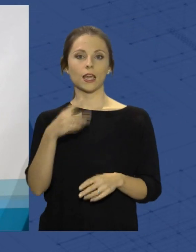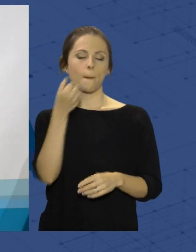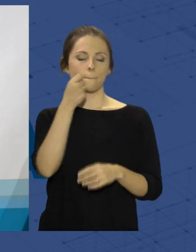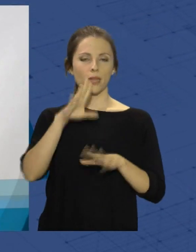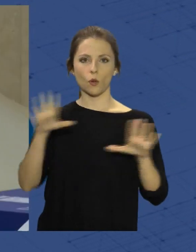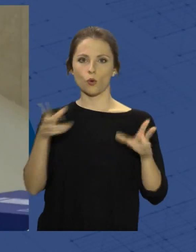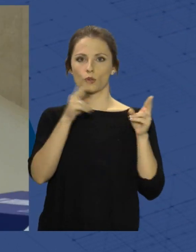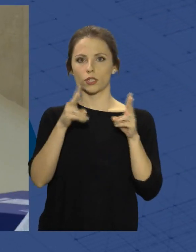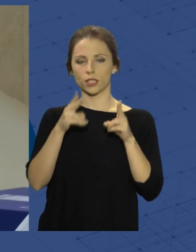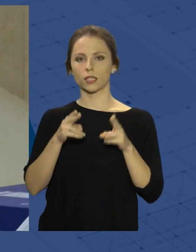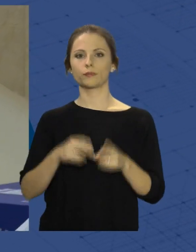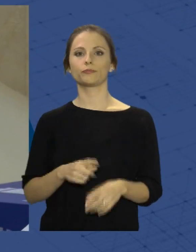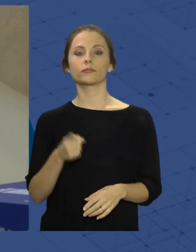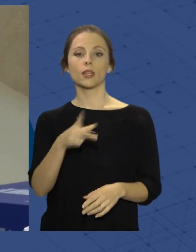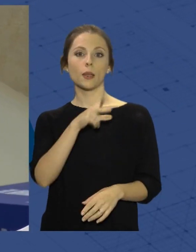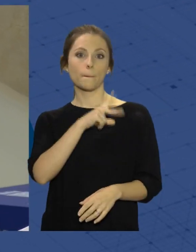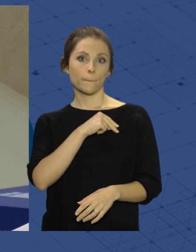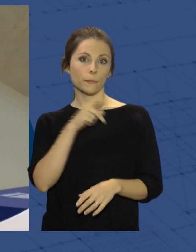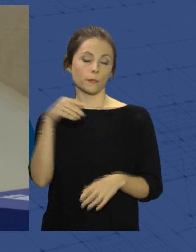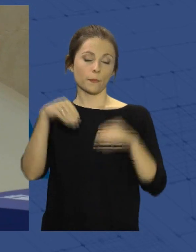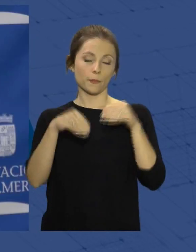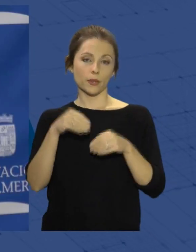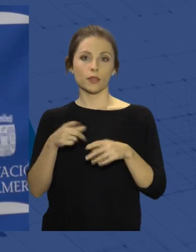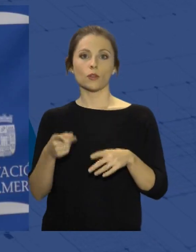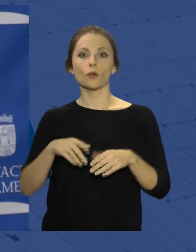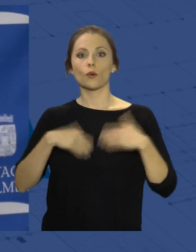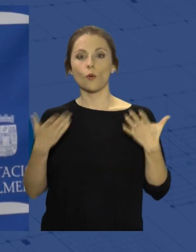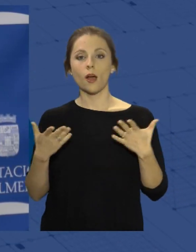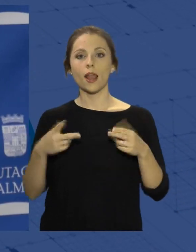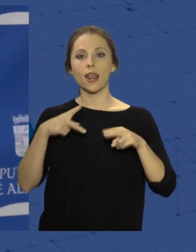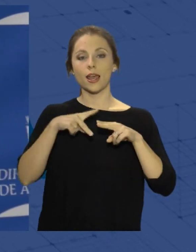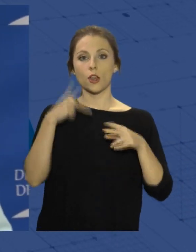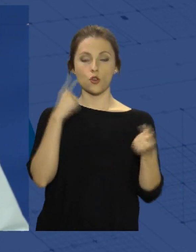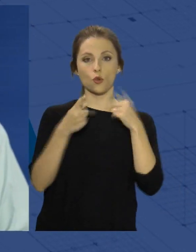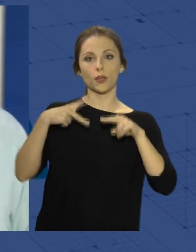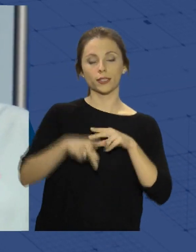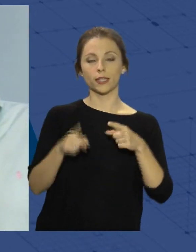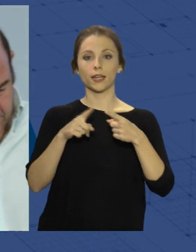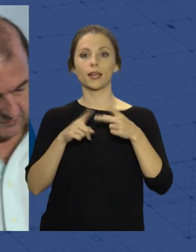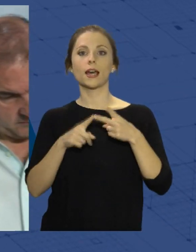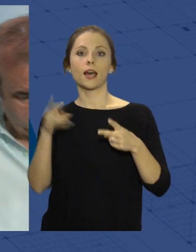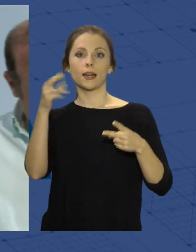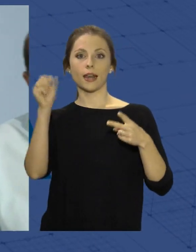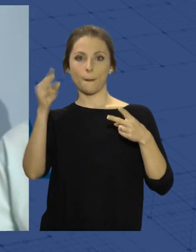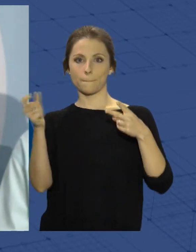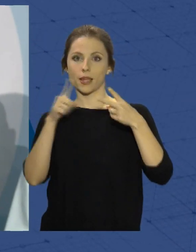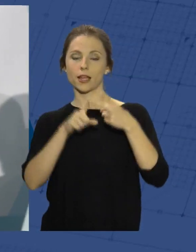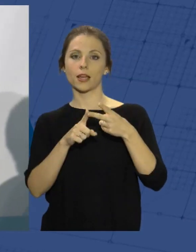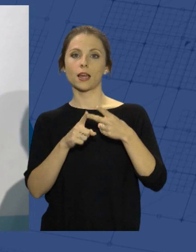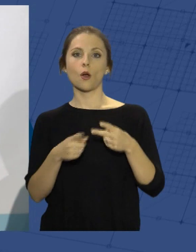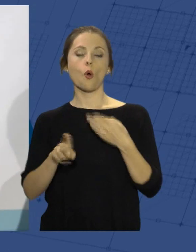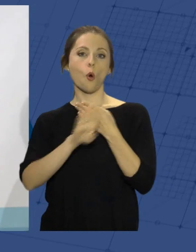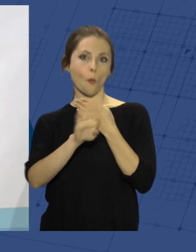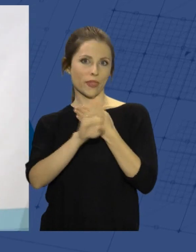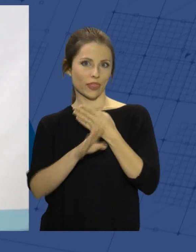todas las categorías. Entre las nominadas encontramos producciones como La Novia Gitana, Rapa, El Pueblo o todo un clásico como La que se avecina,